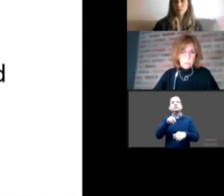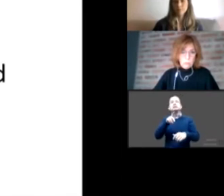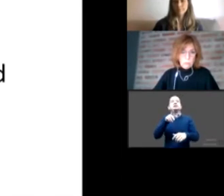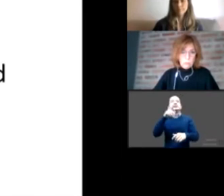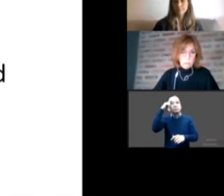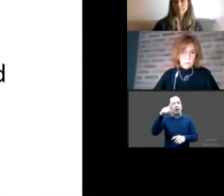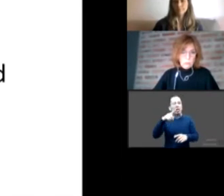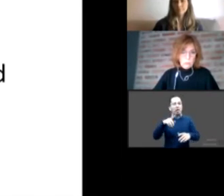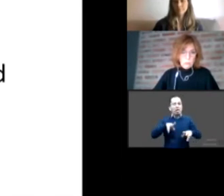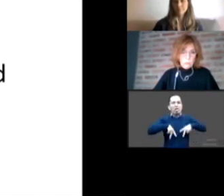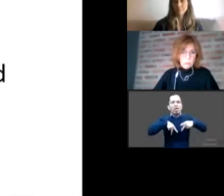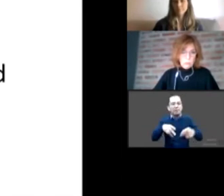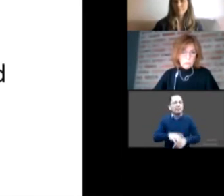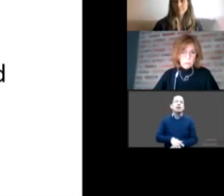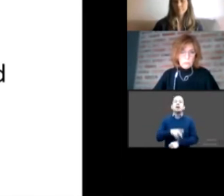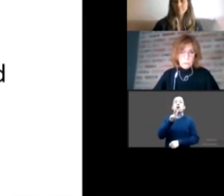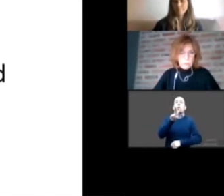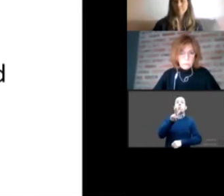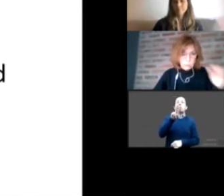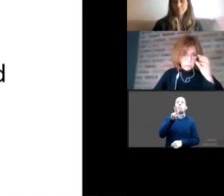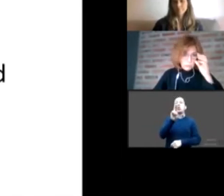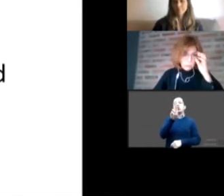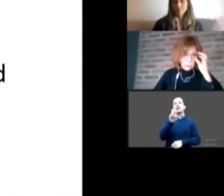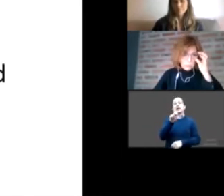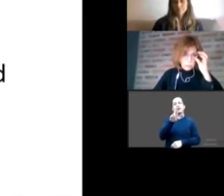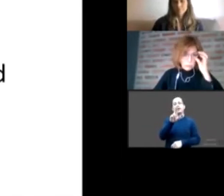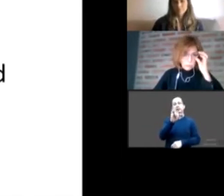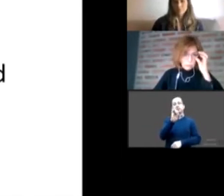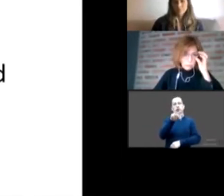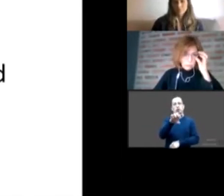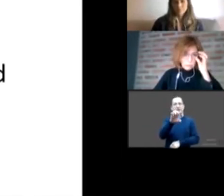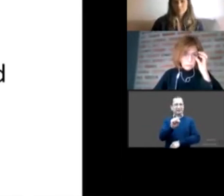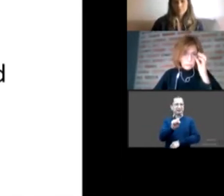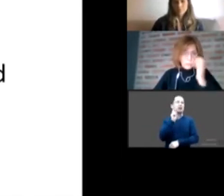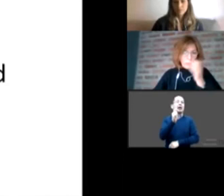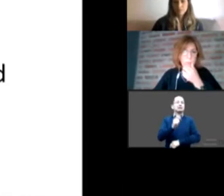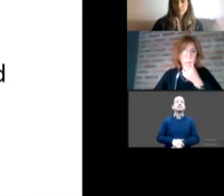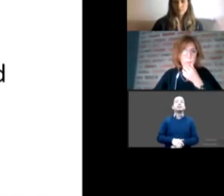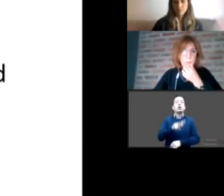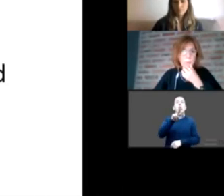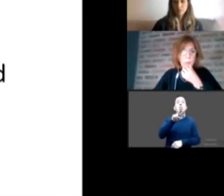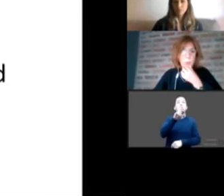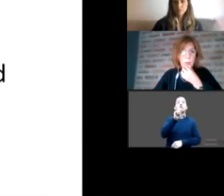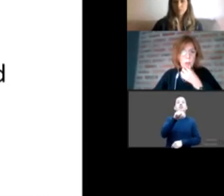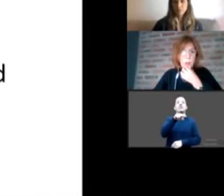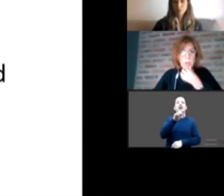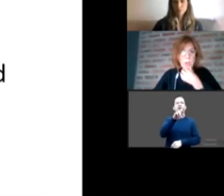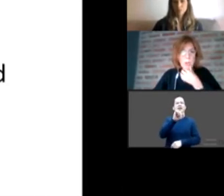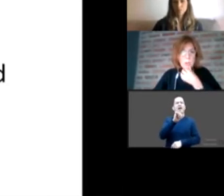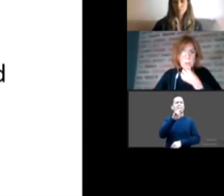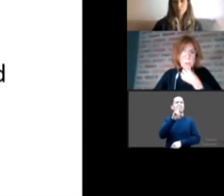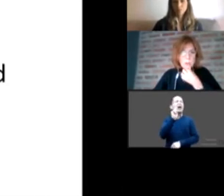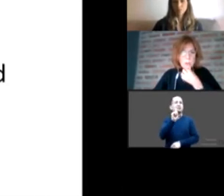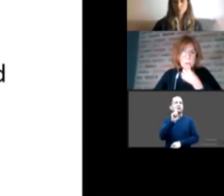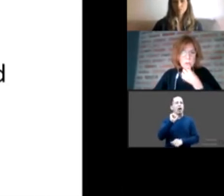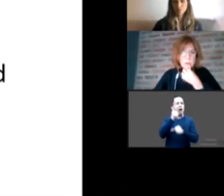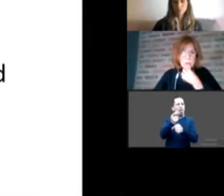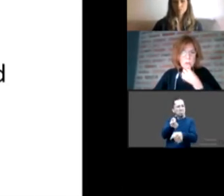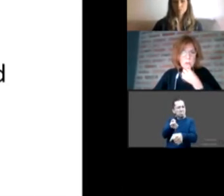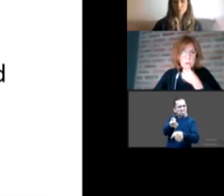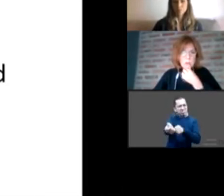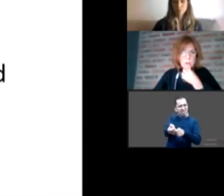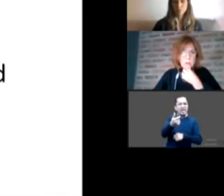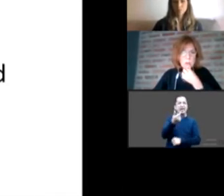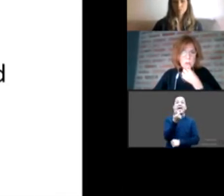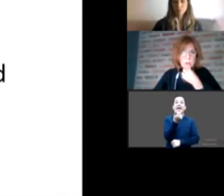Etimológicamente, del latín vulnos, herida. Un niño, desde mi perspectiva, y